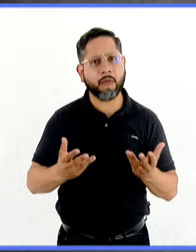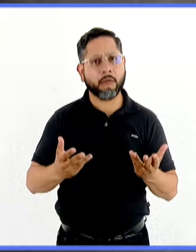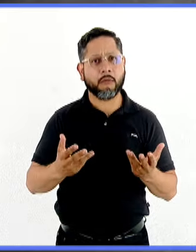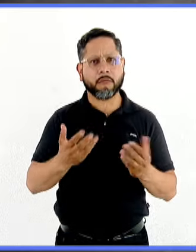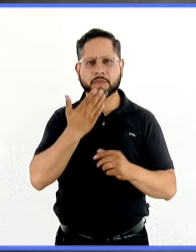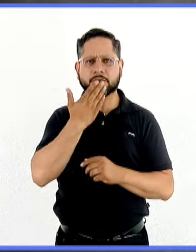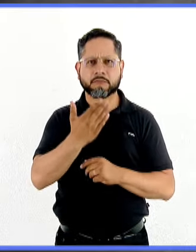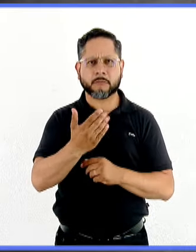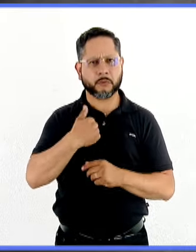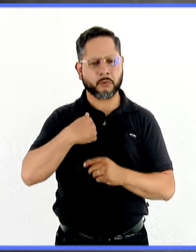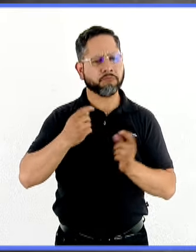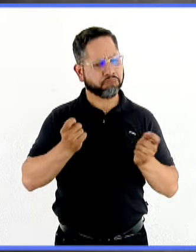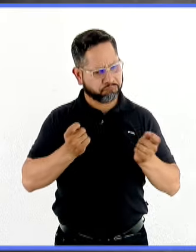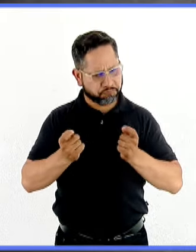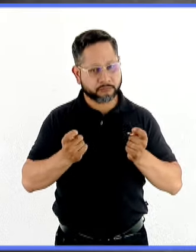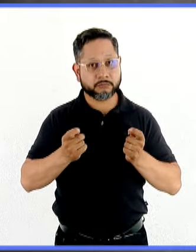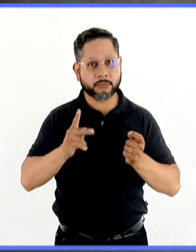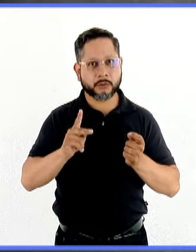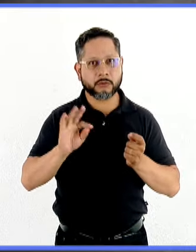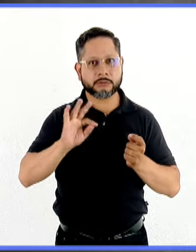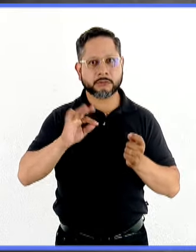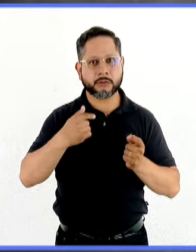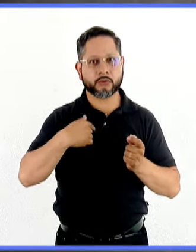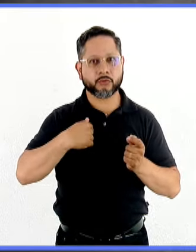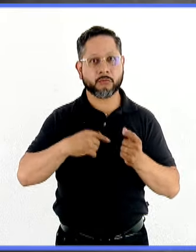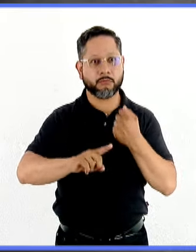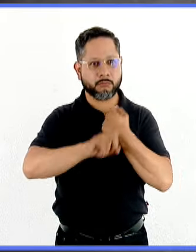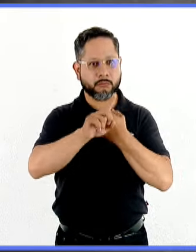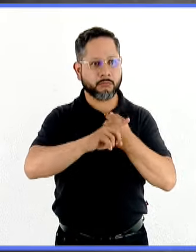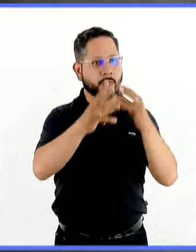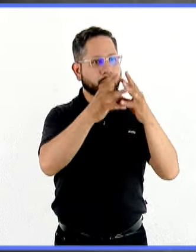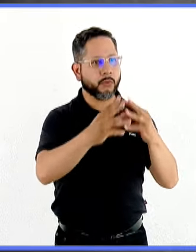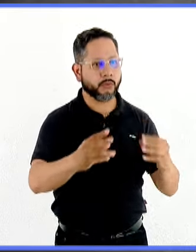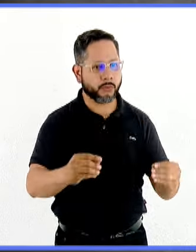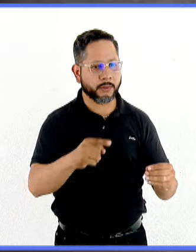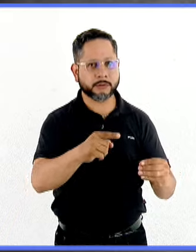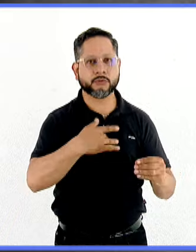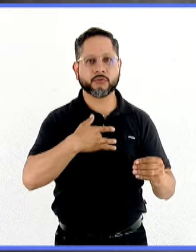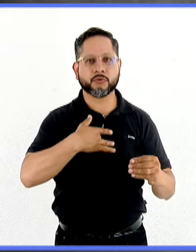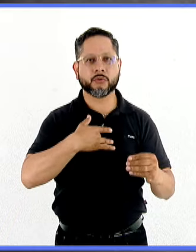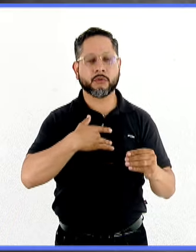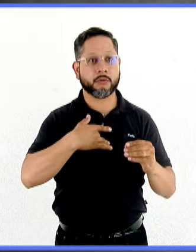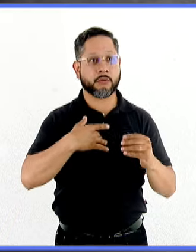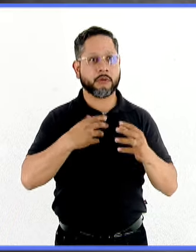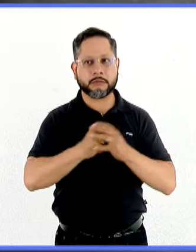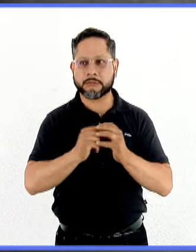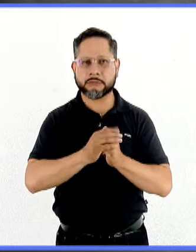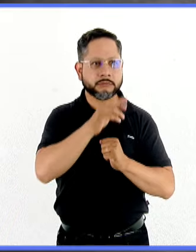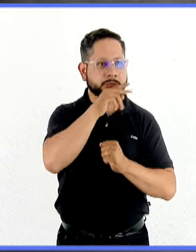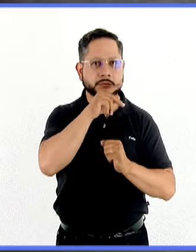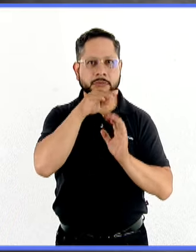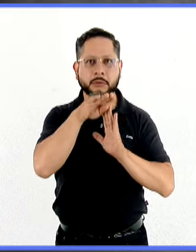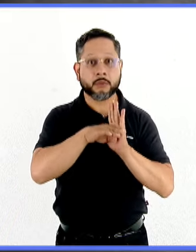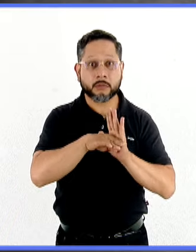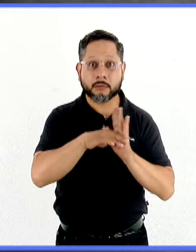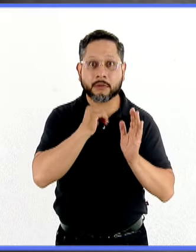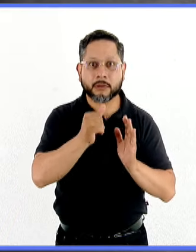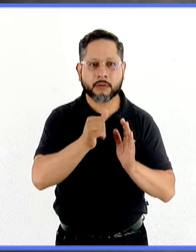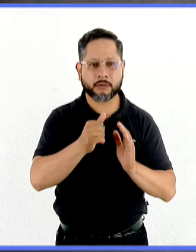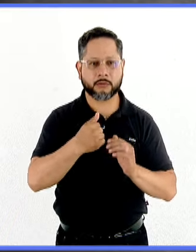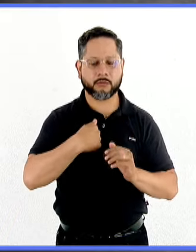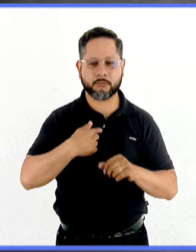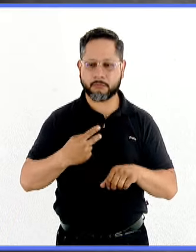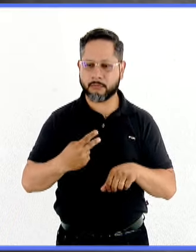a lo mejor que puedo manejar, pero cuando lo soluciono y no, esto no mitiga mi ansiedad, pues significa que algo está sucediendo que no es normal,